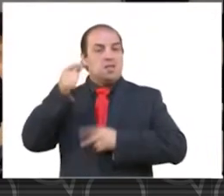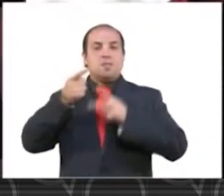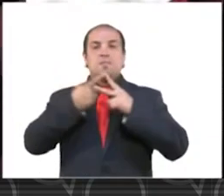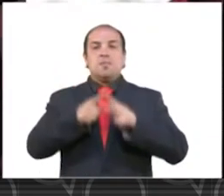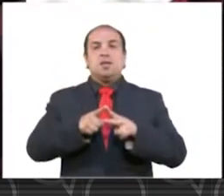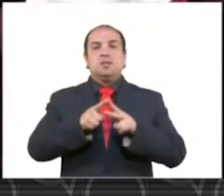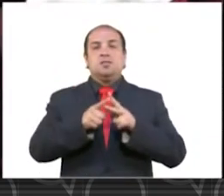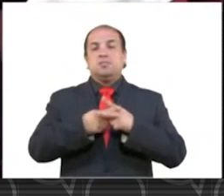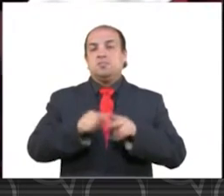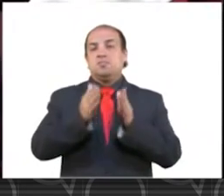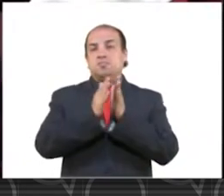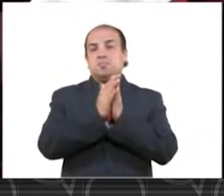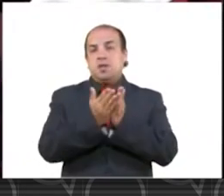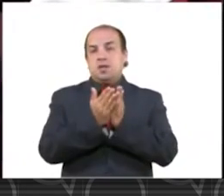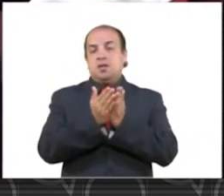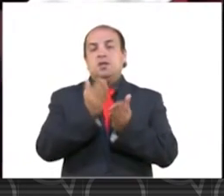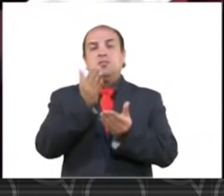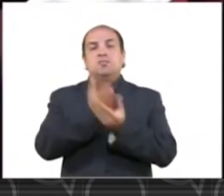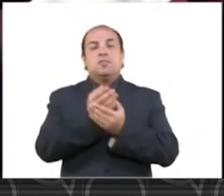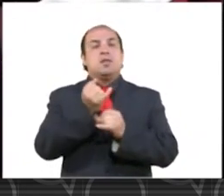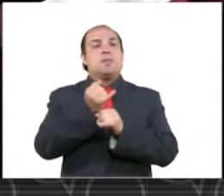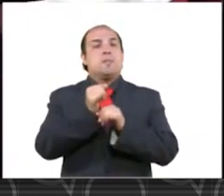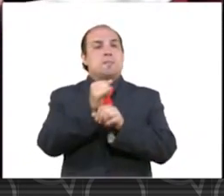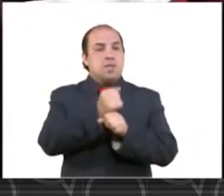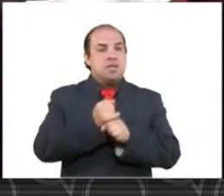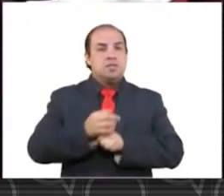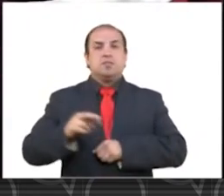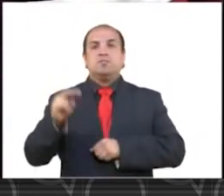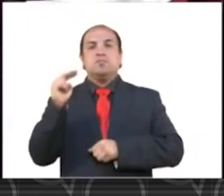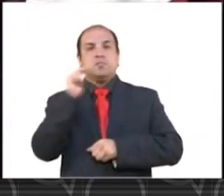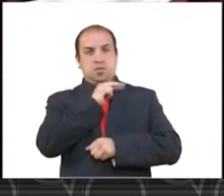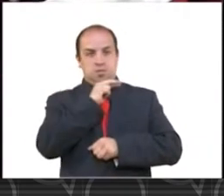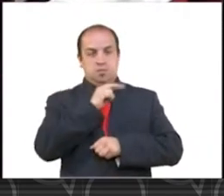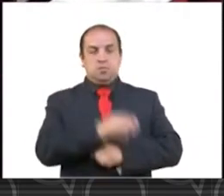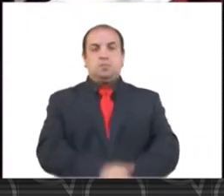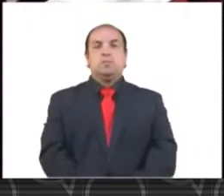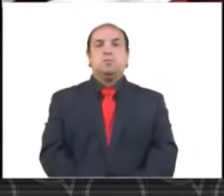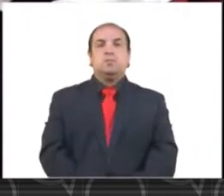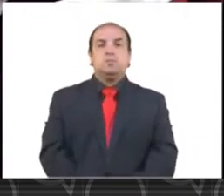inició la carpeta de investigación prácticamente de manera inmediata.